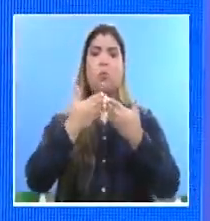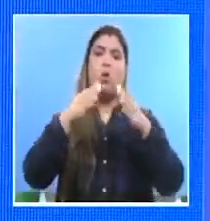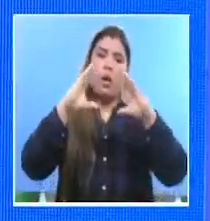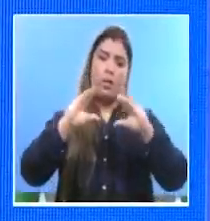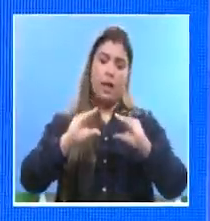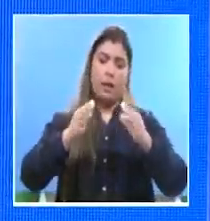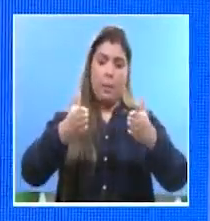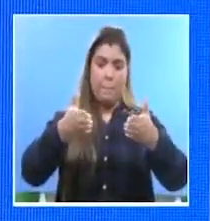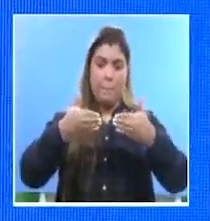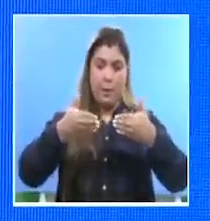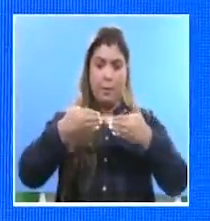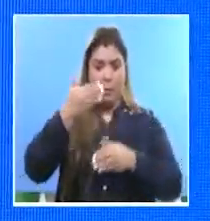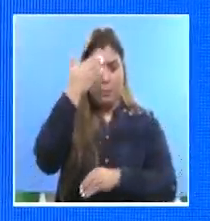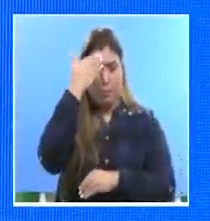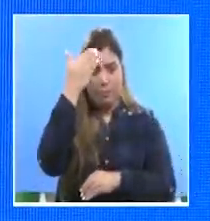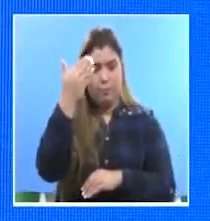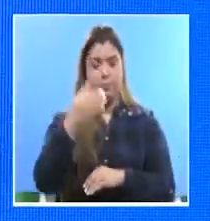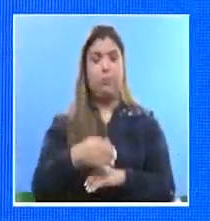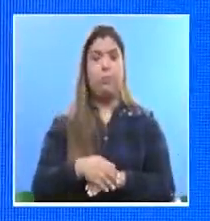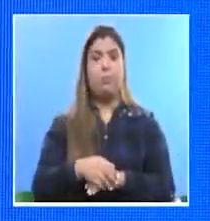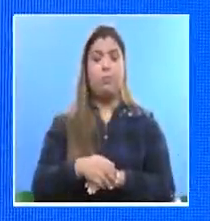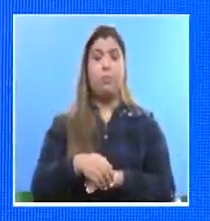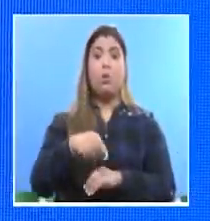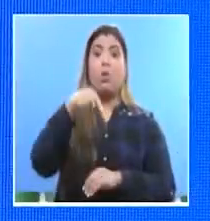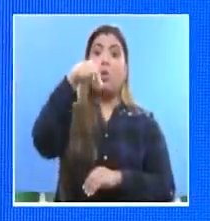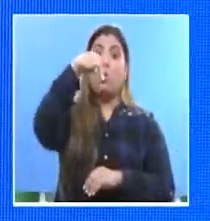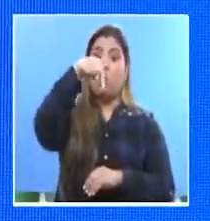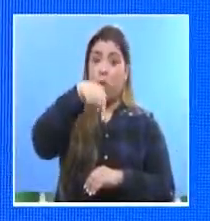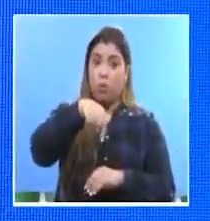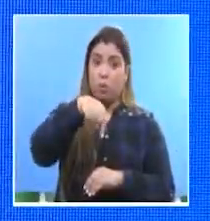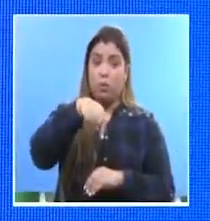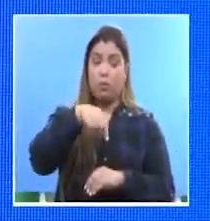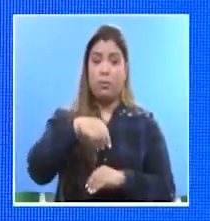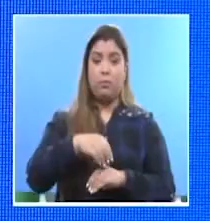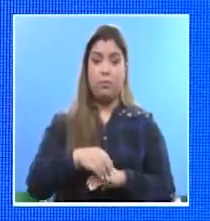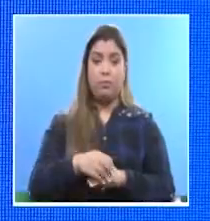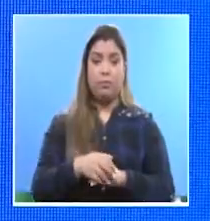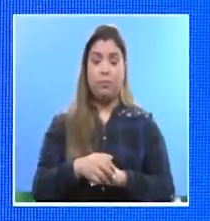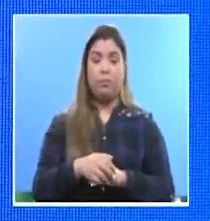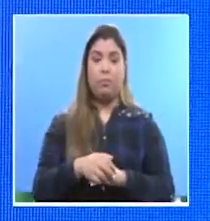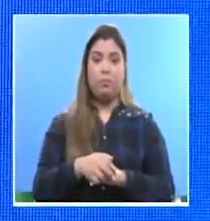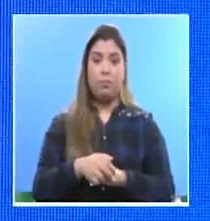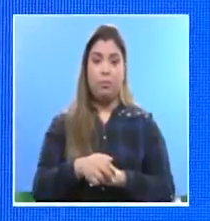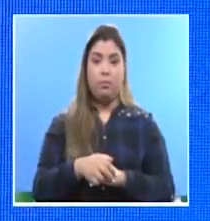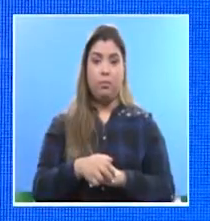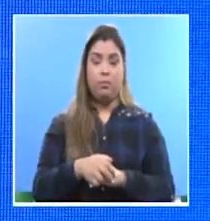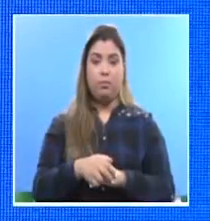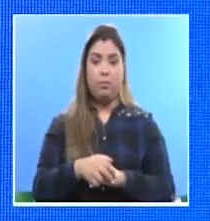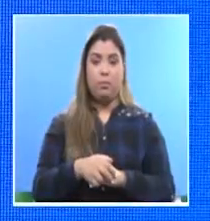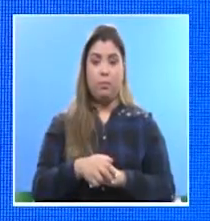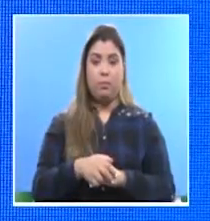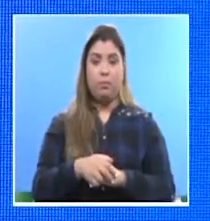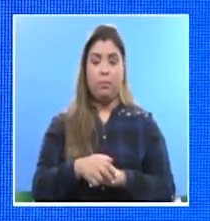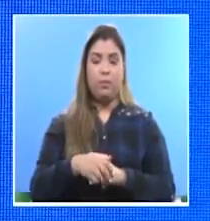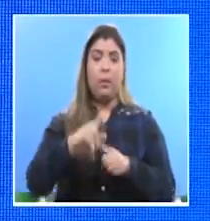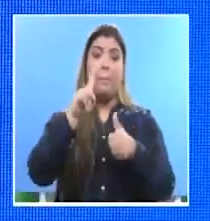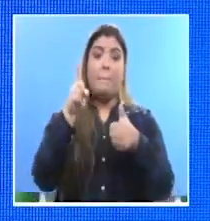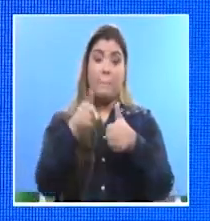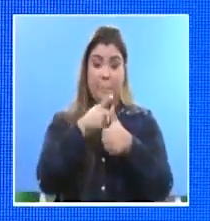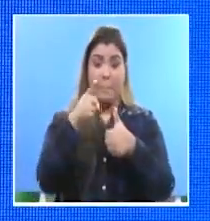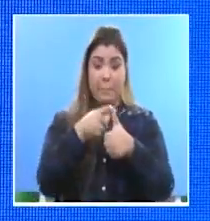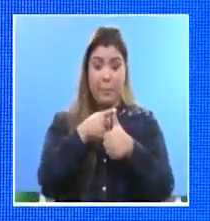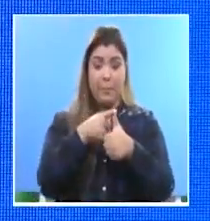En el día de hoy queremos hacerle, primero que todo, un